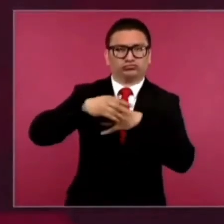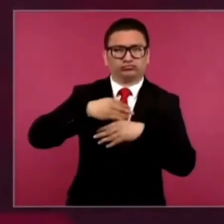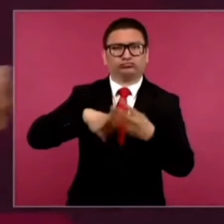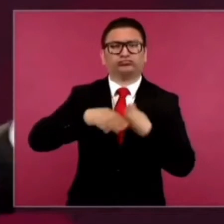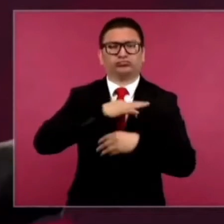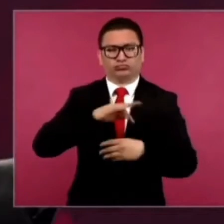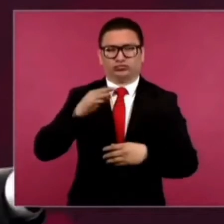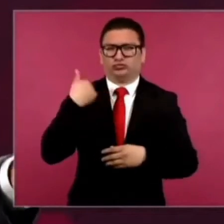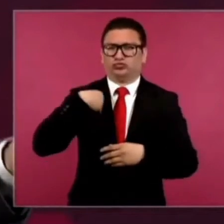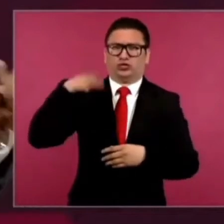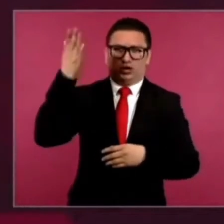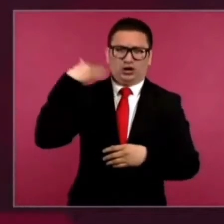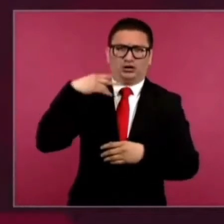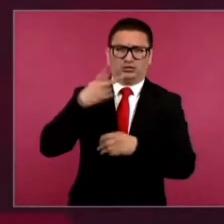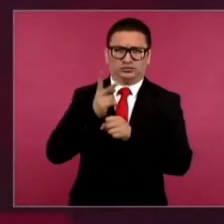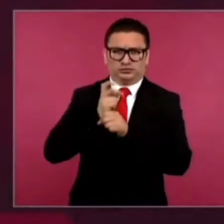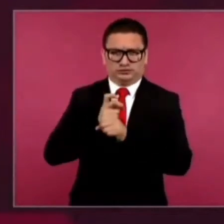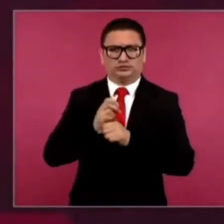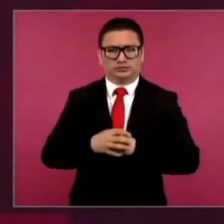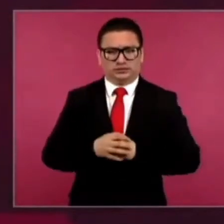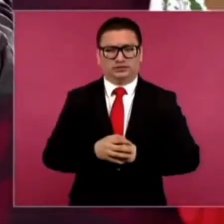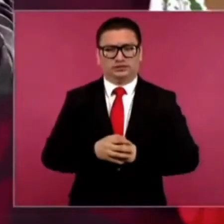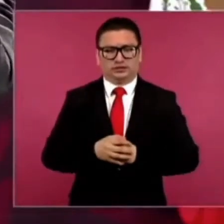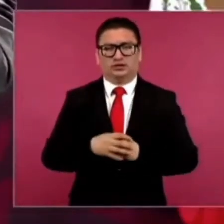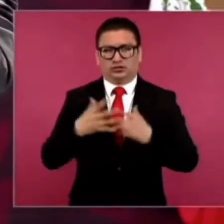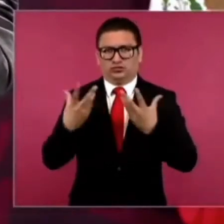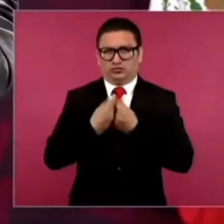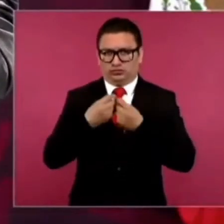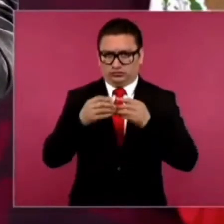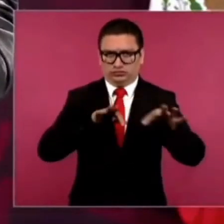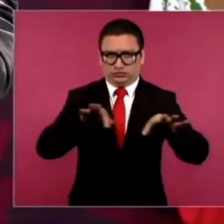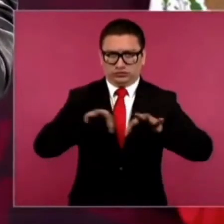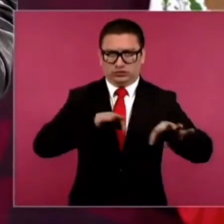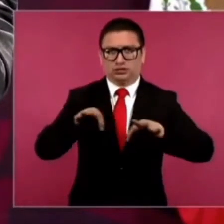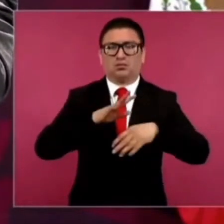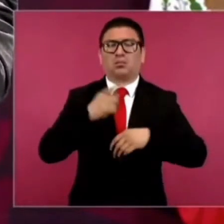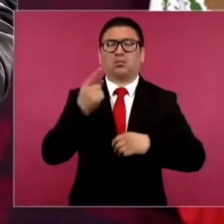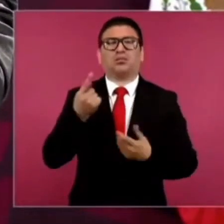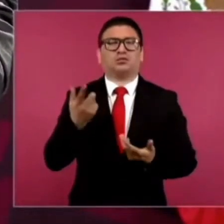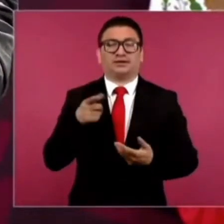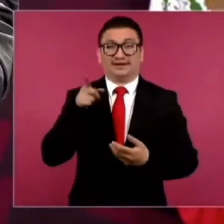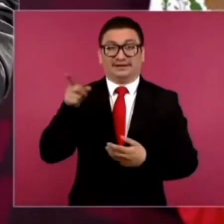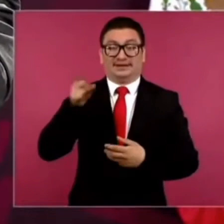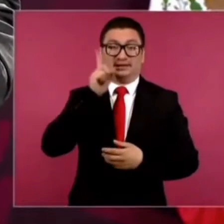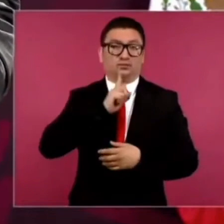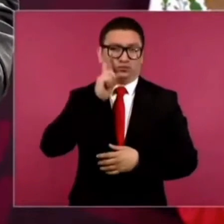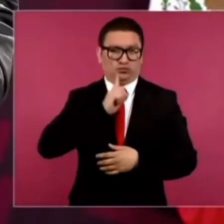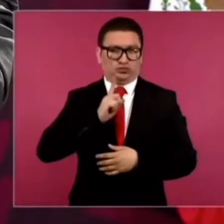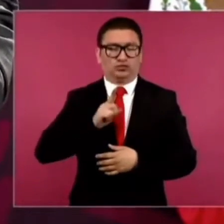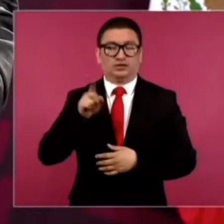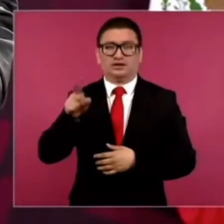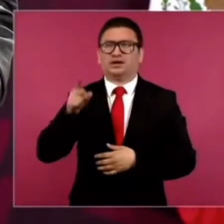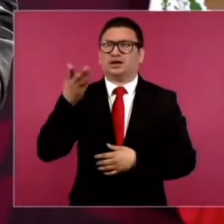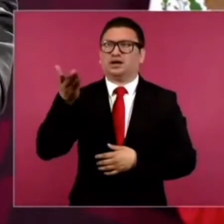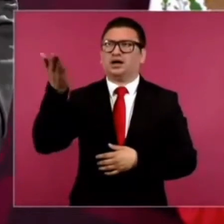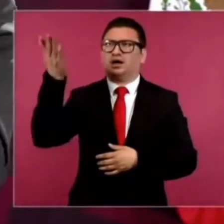Yo la invité a trabajar porque ella formaba parte